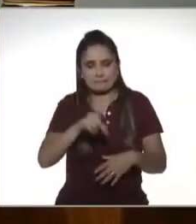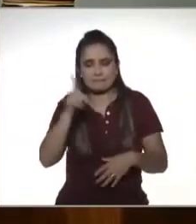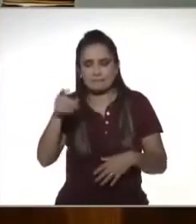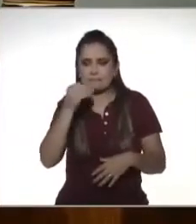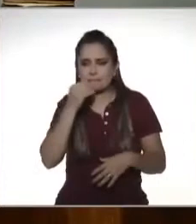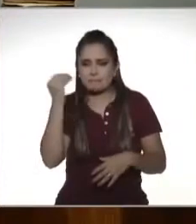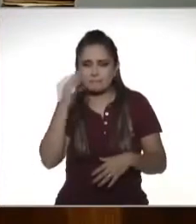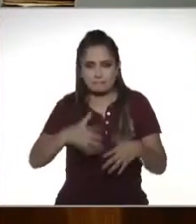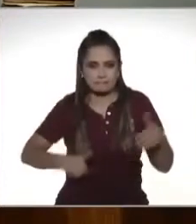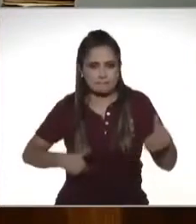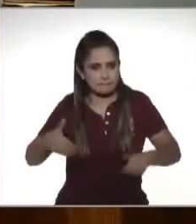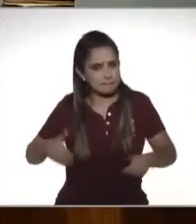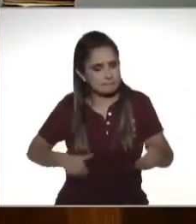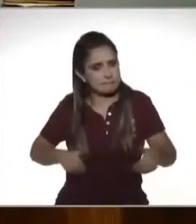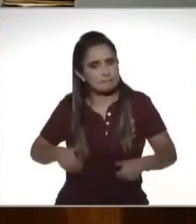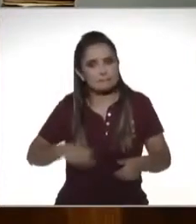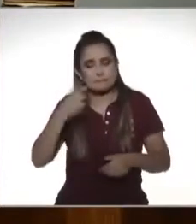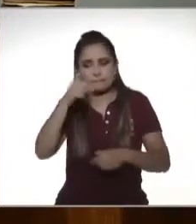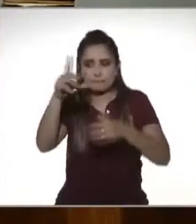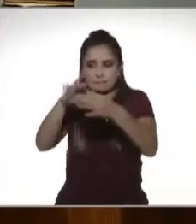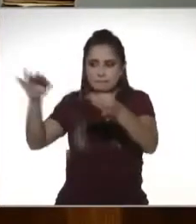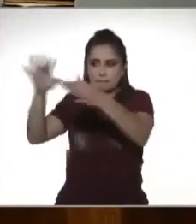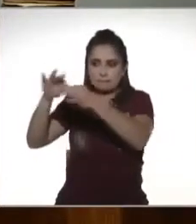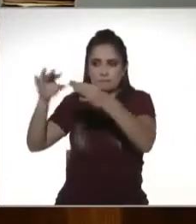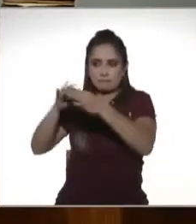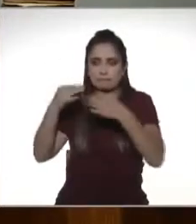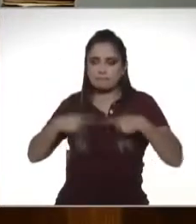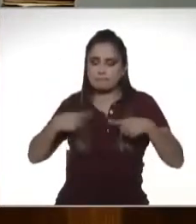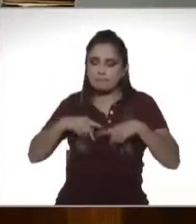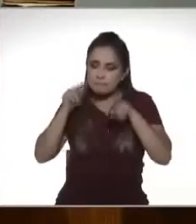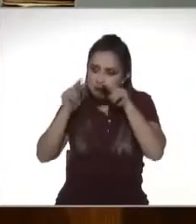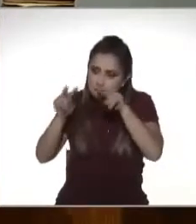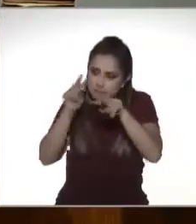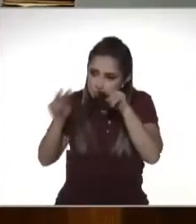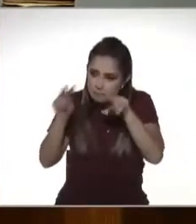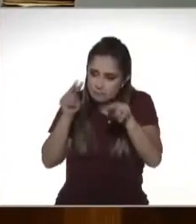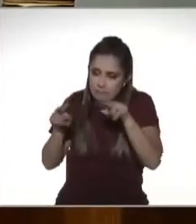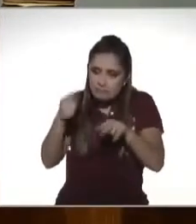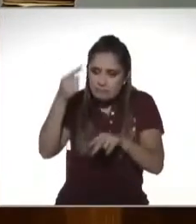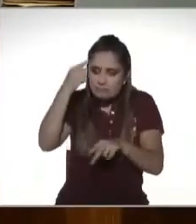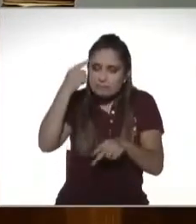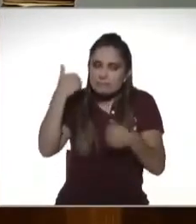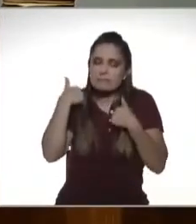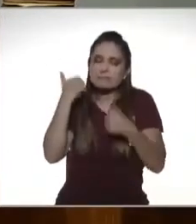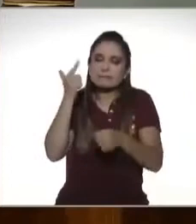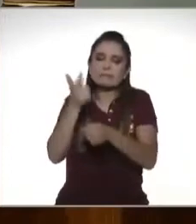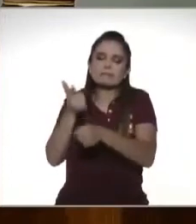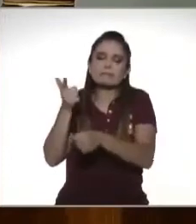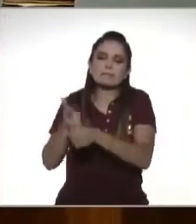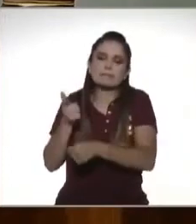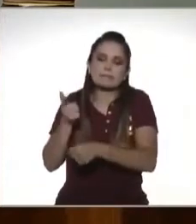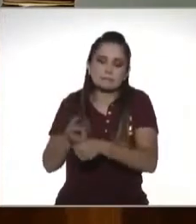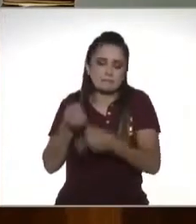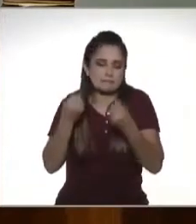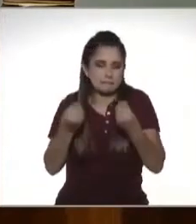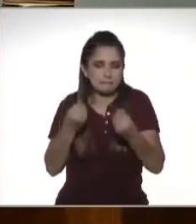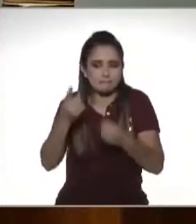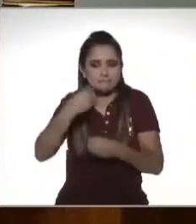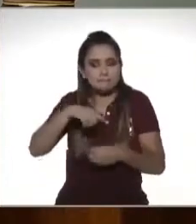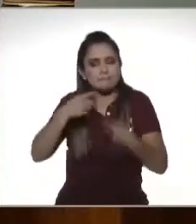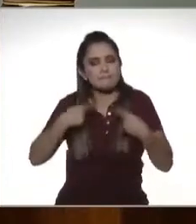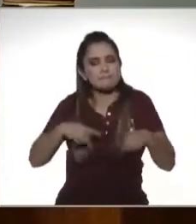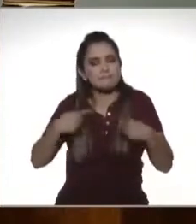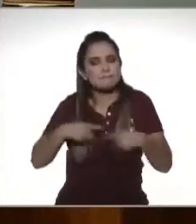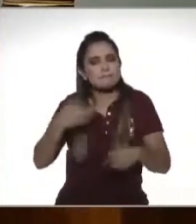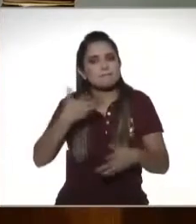porque finalmente a veces es la única forma en que podemos llegar a ver como en este caso de bikini redkiem impache como los individuos a